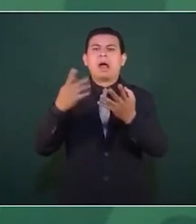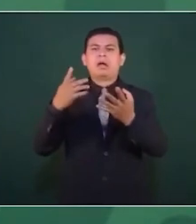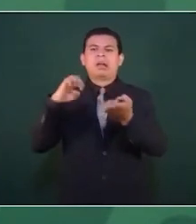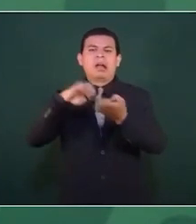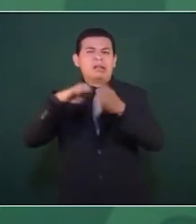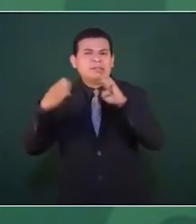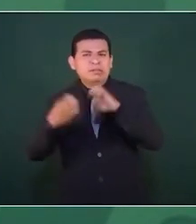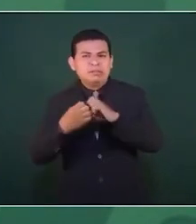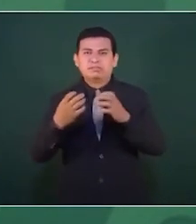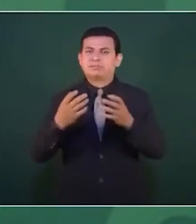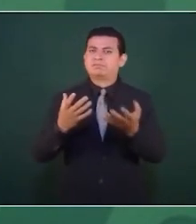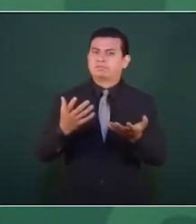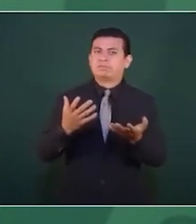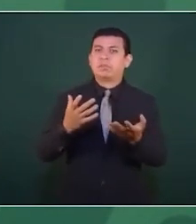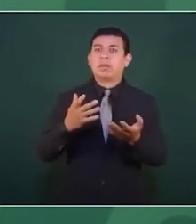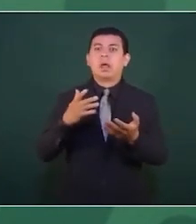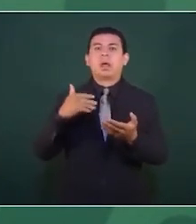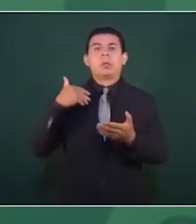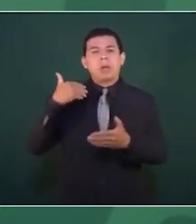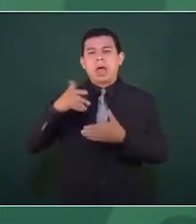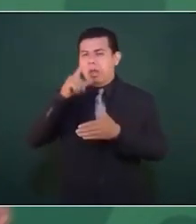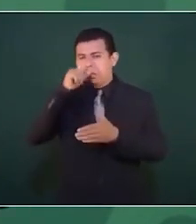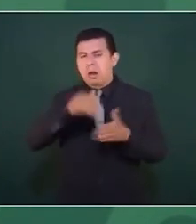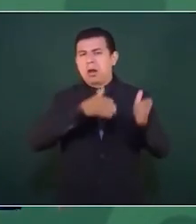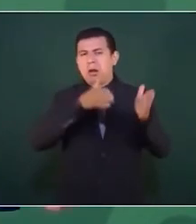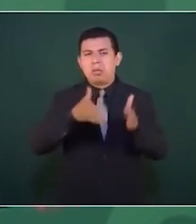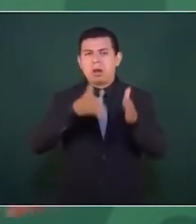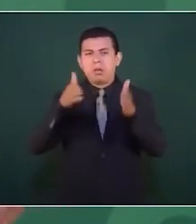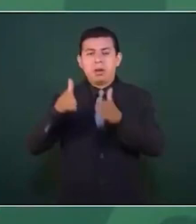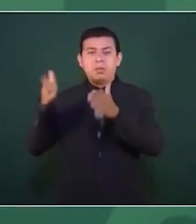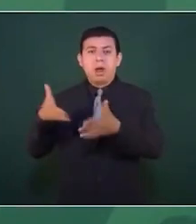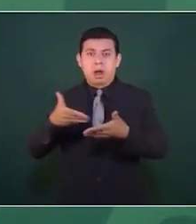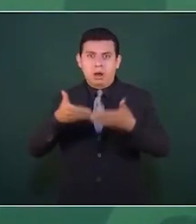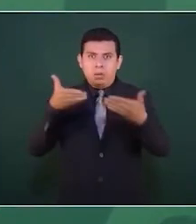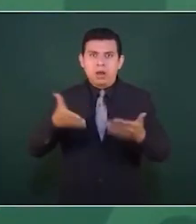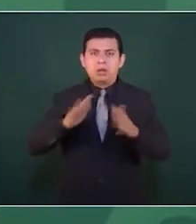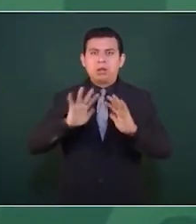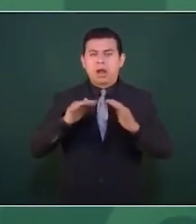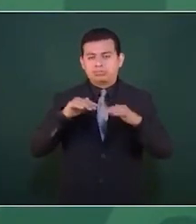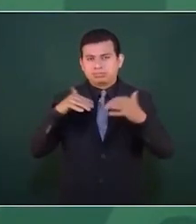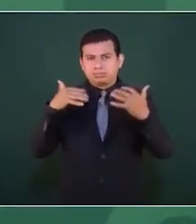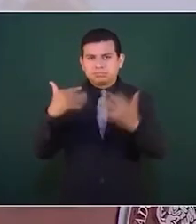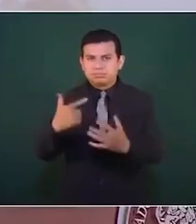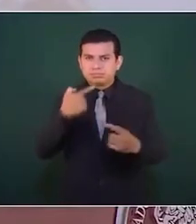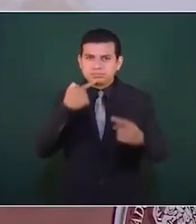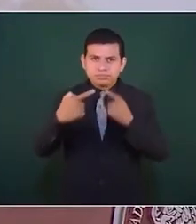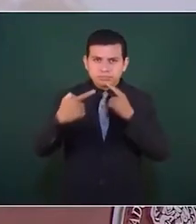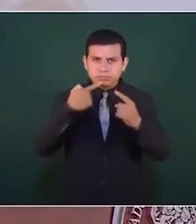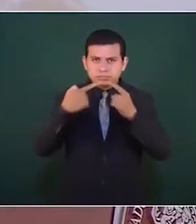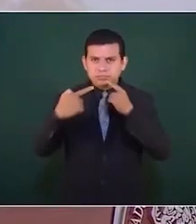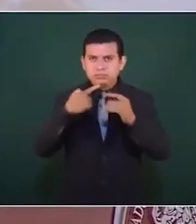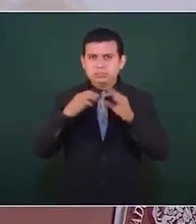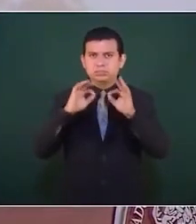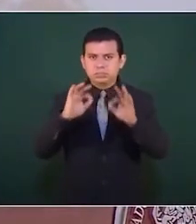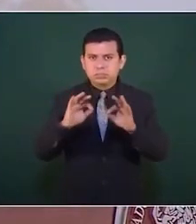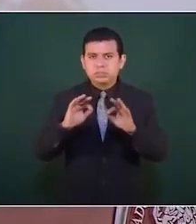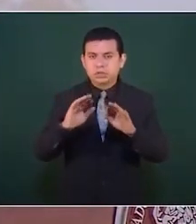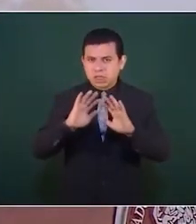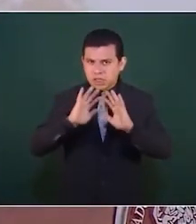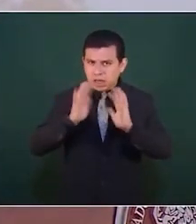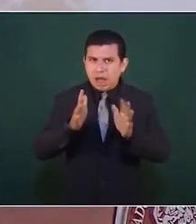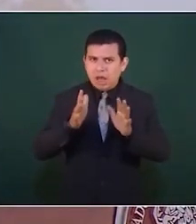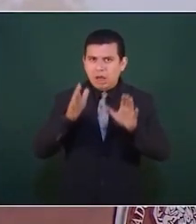Esto se expresó en la reunión de la CELAC, pero es parte